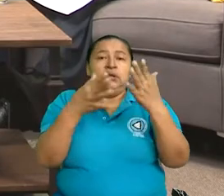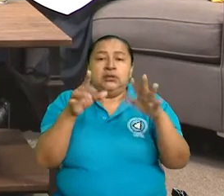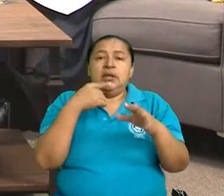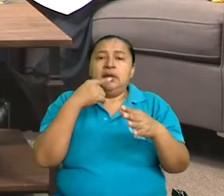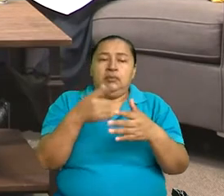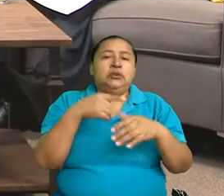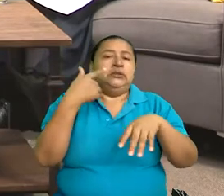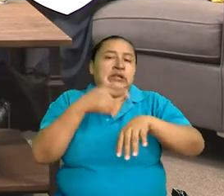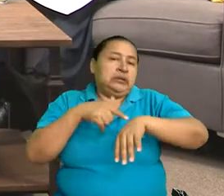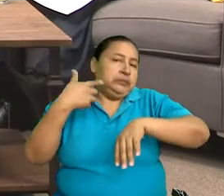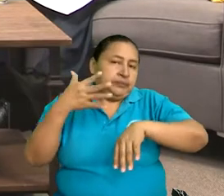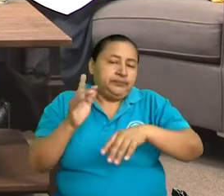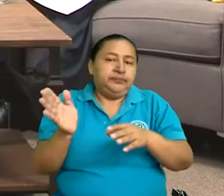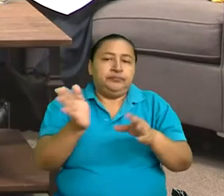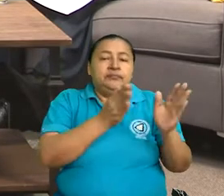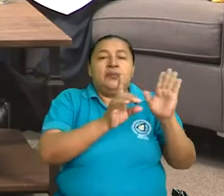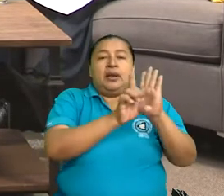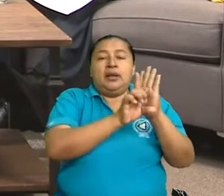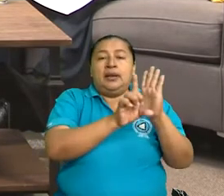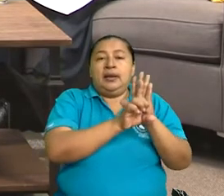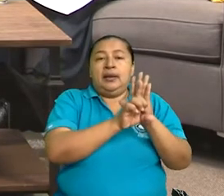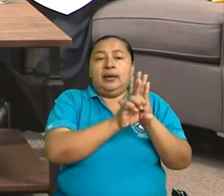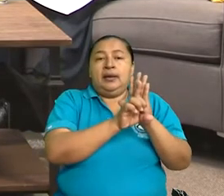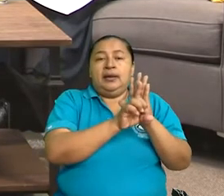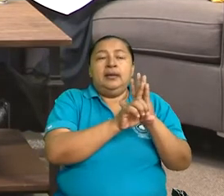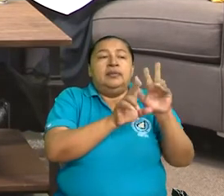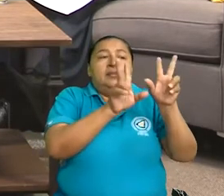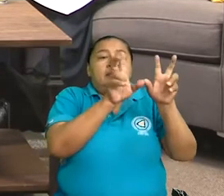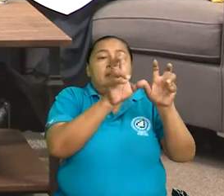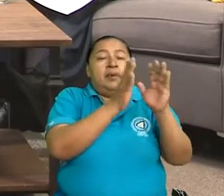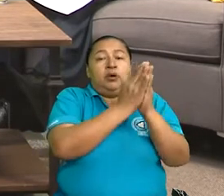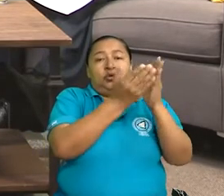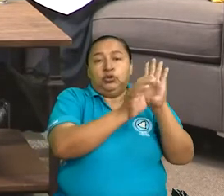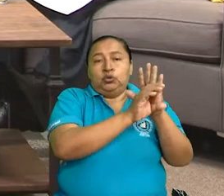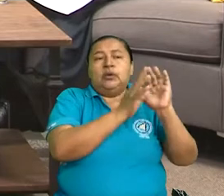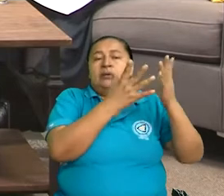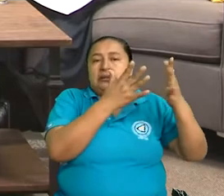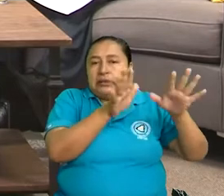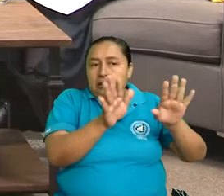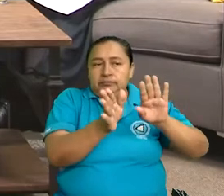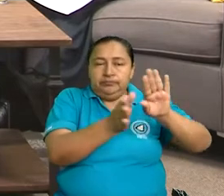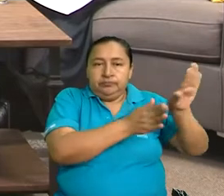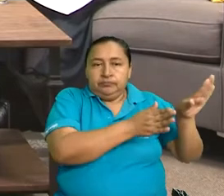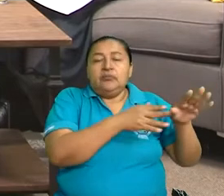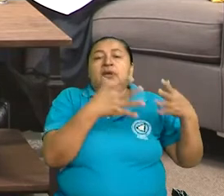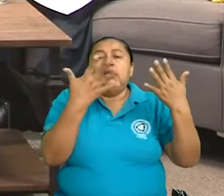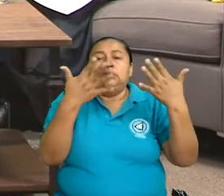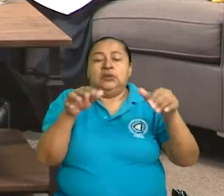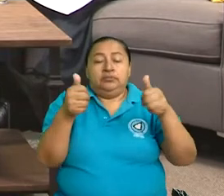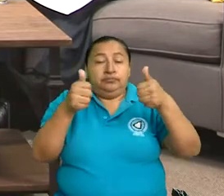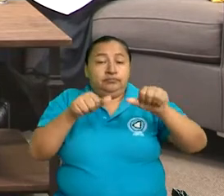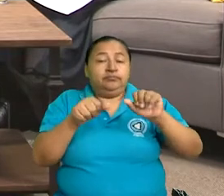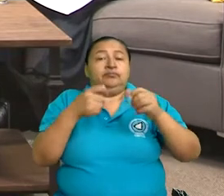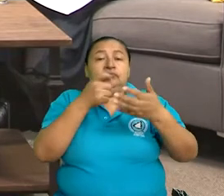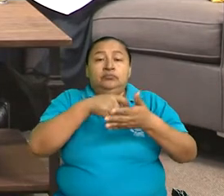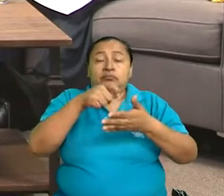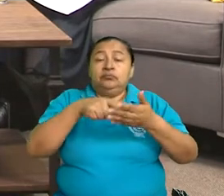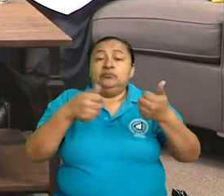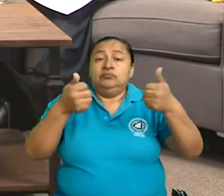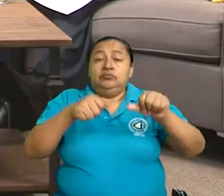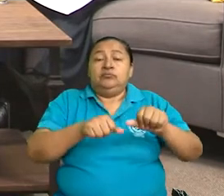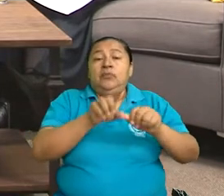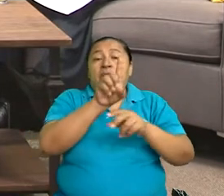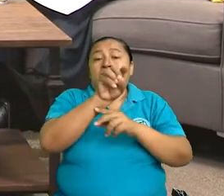se aprobó la ley del digesto jurídico en materia constitucional, ya se aprobó la ley del digesto